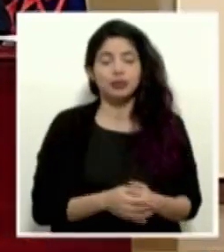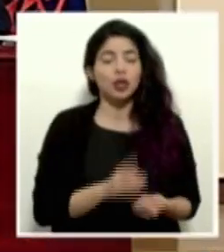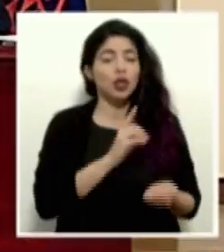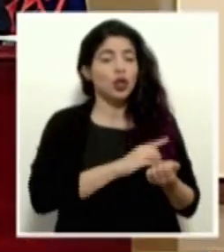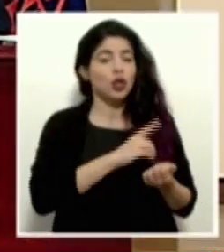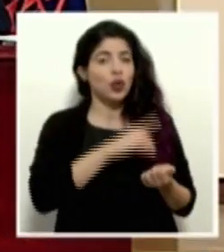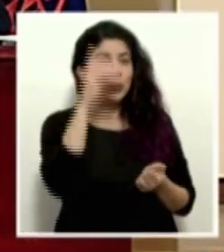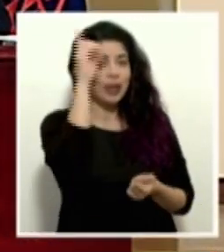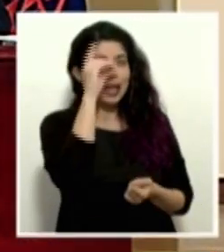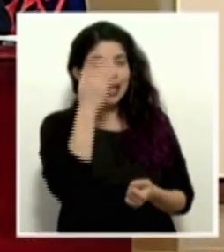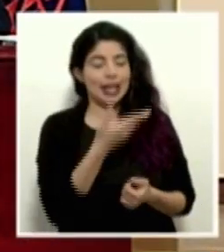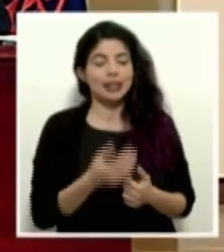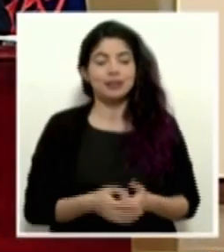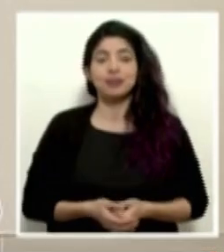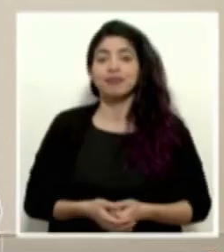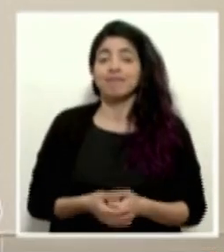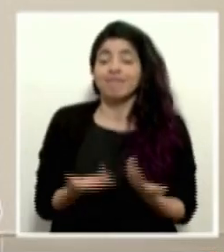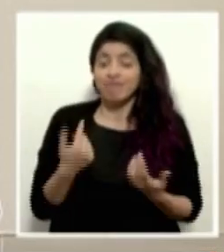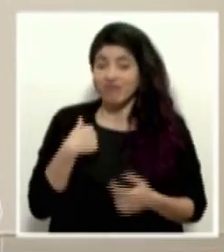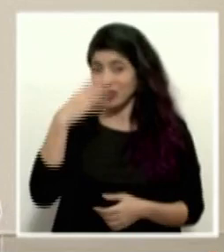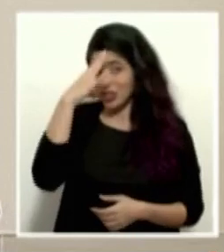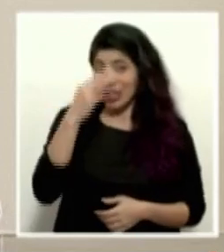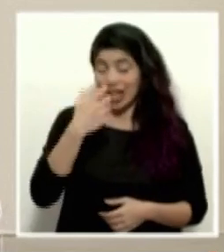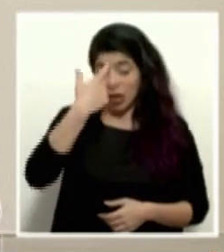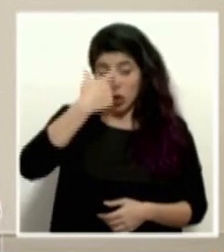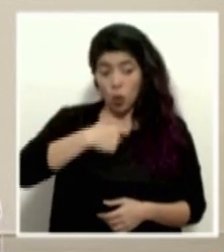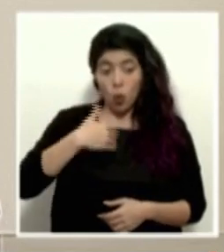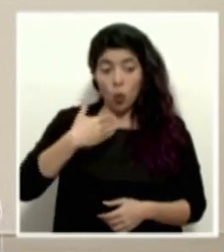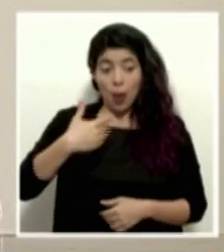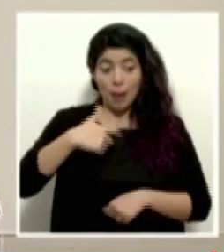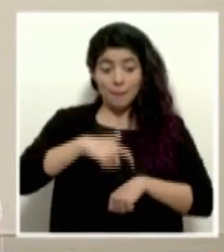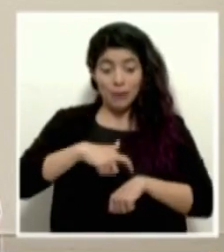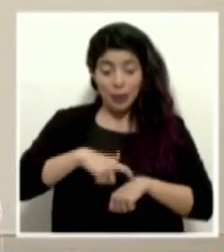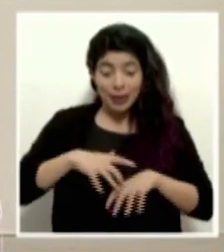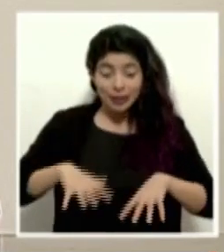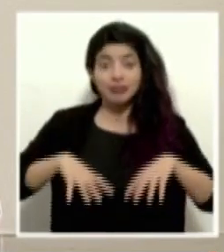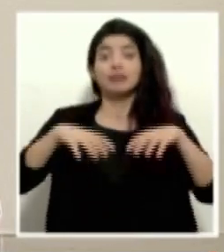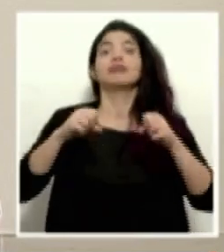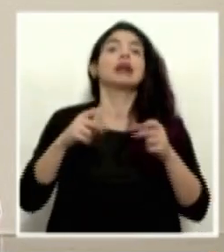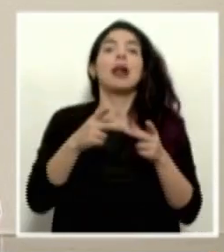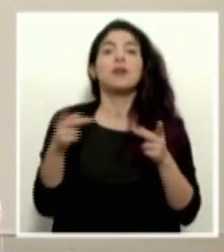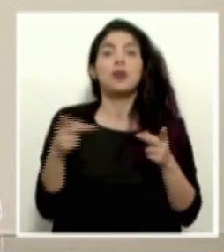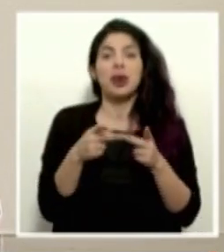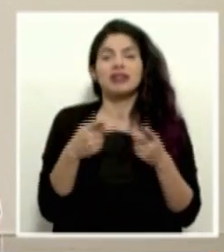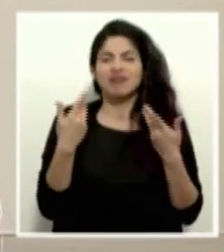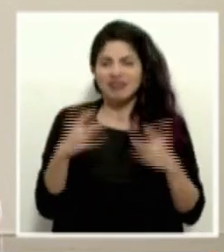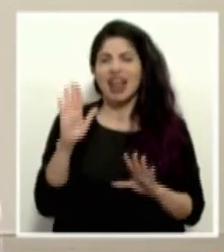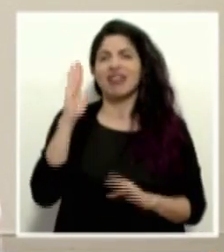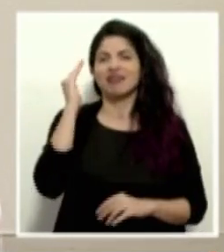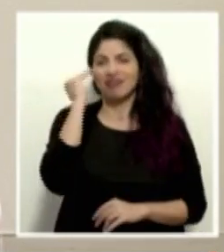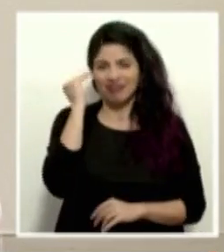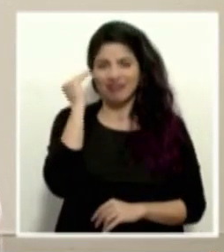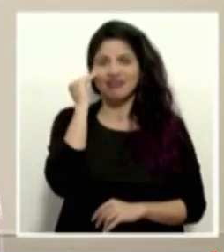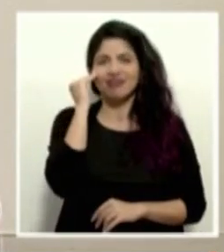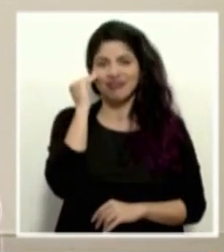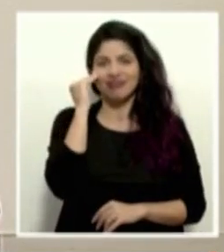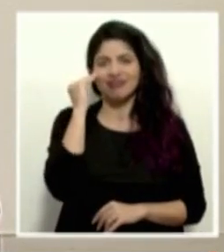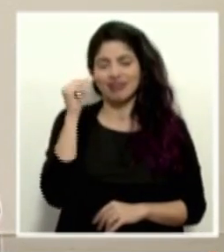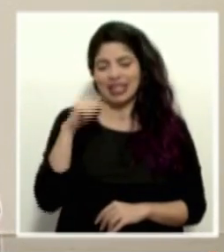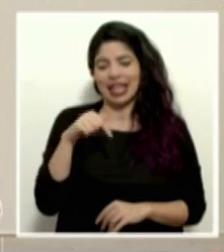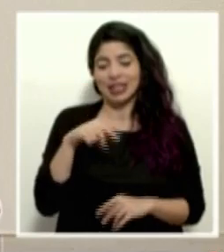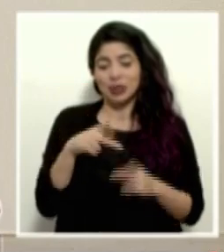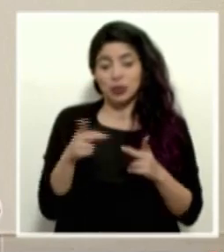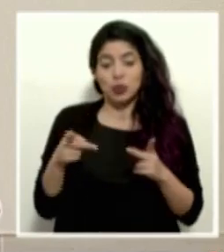Doctor Daniel Salas. Yo creo que uno en el momento que asume estos cargos ya sabe justamente que esto